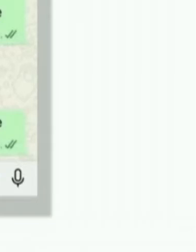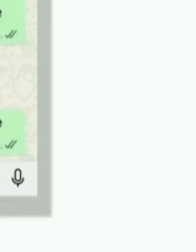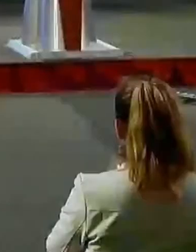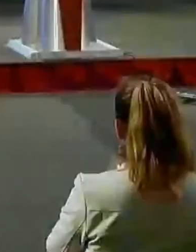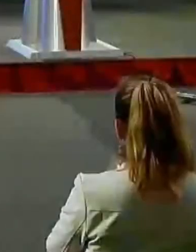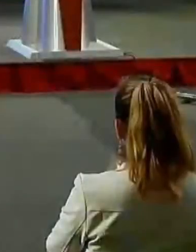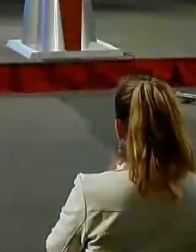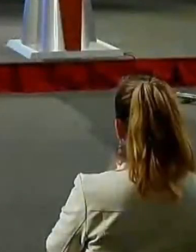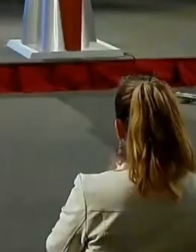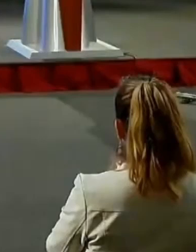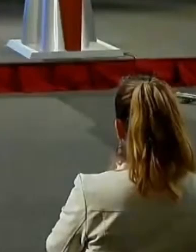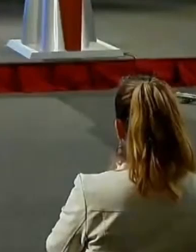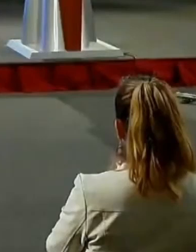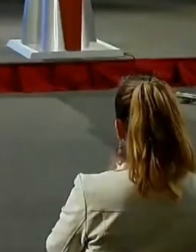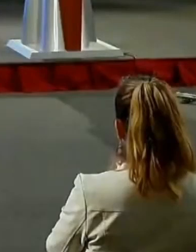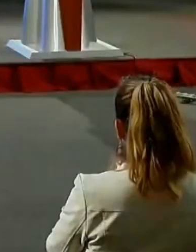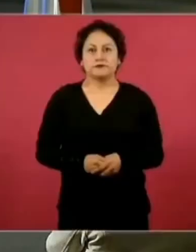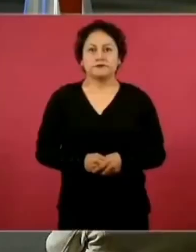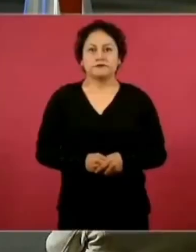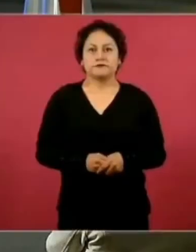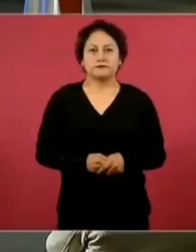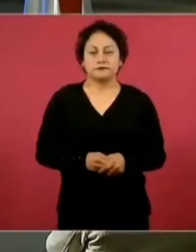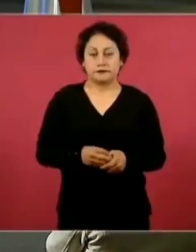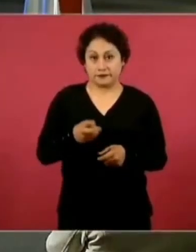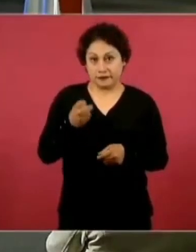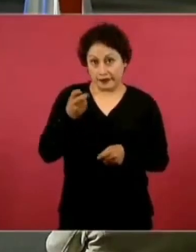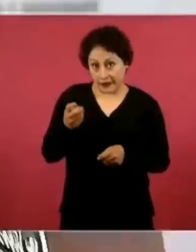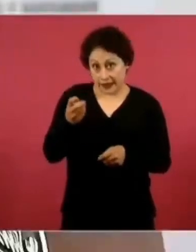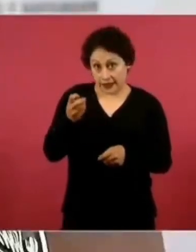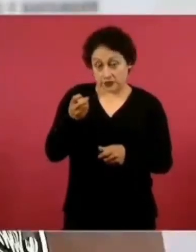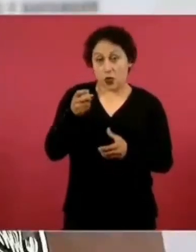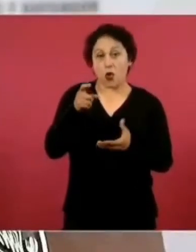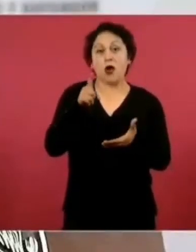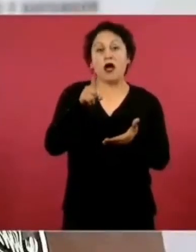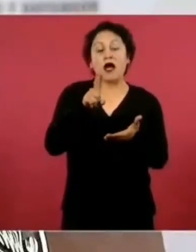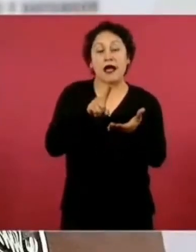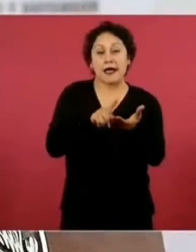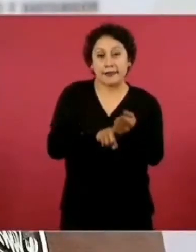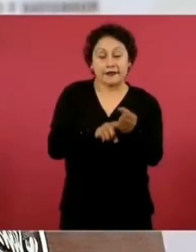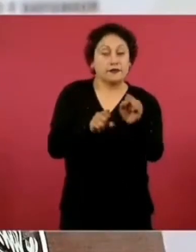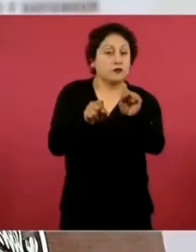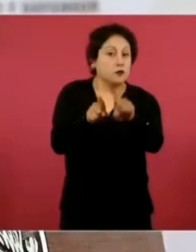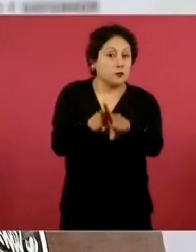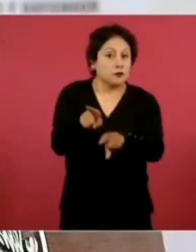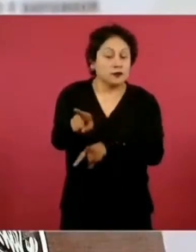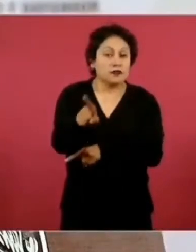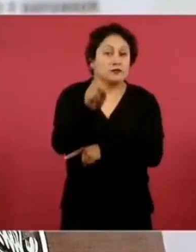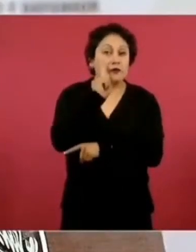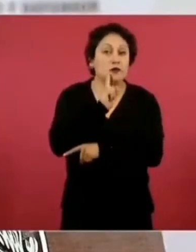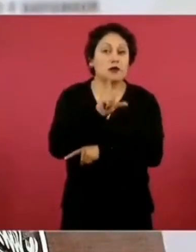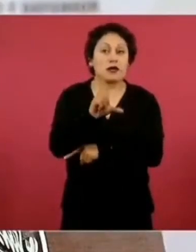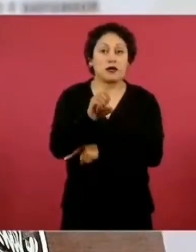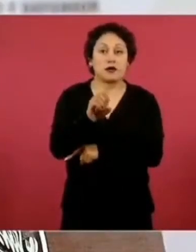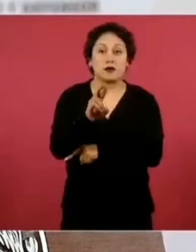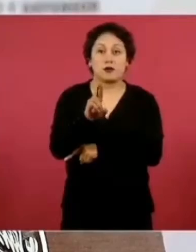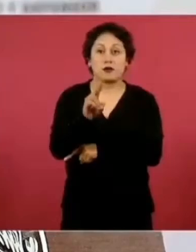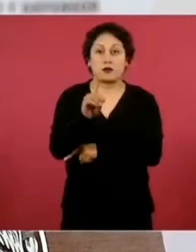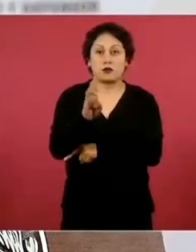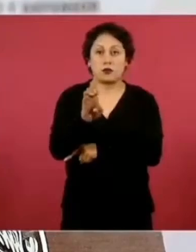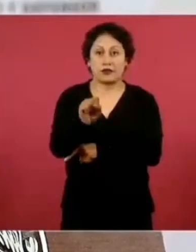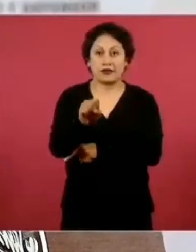en los estados de WhatsApp de Lourdes Mendoza. Esto es público,